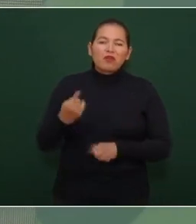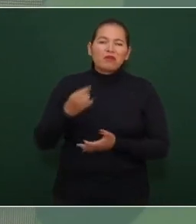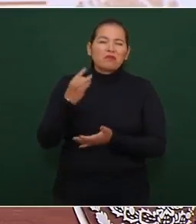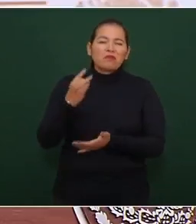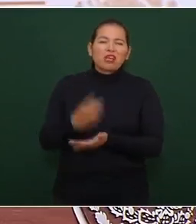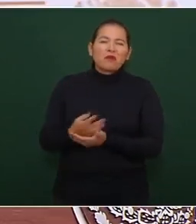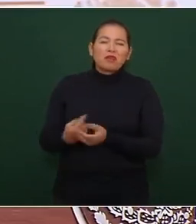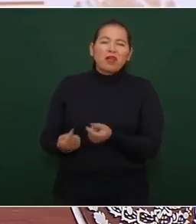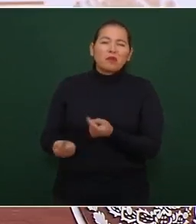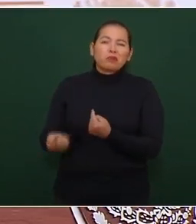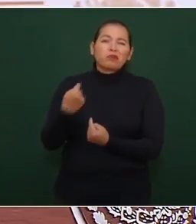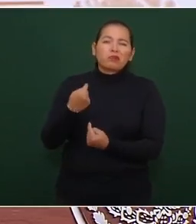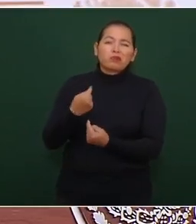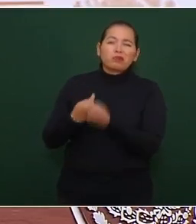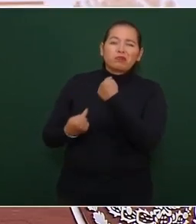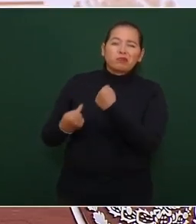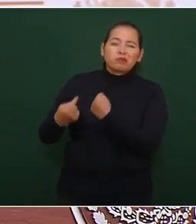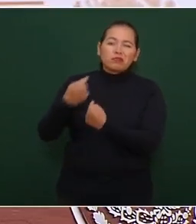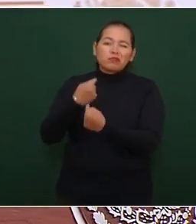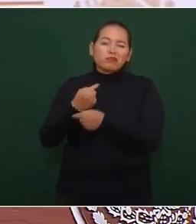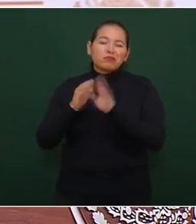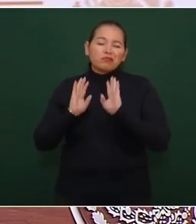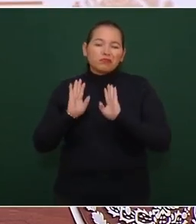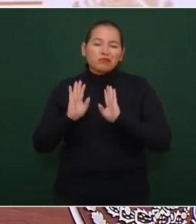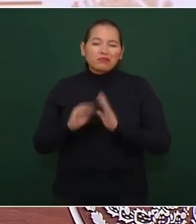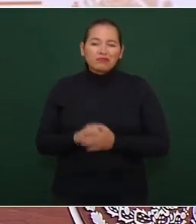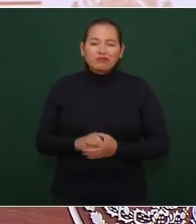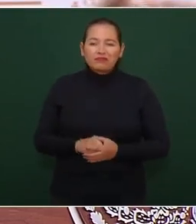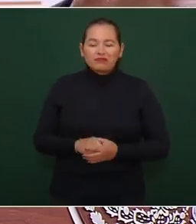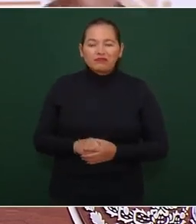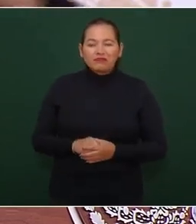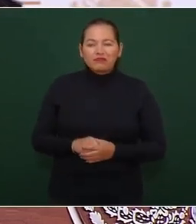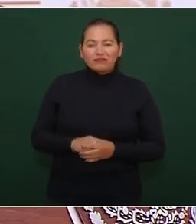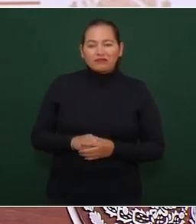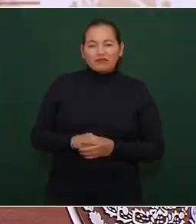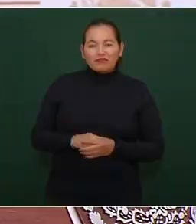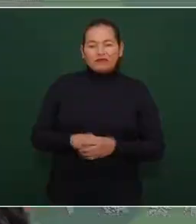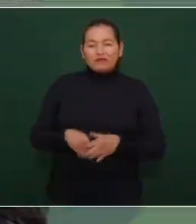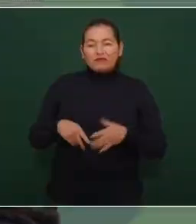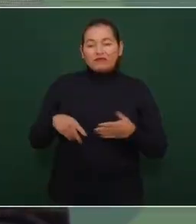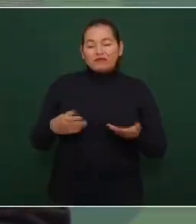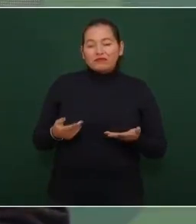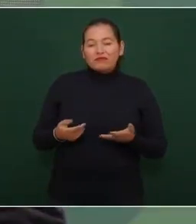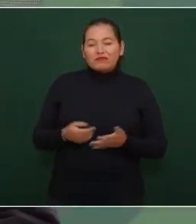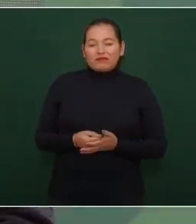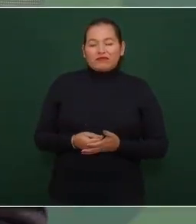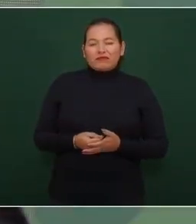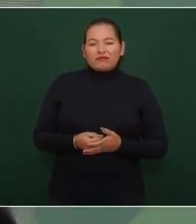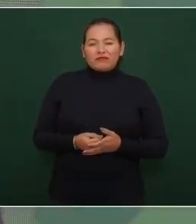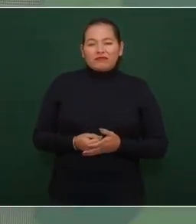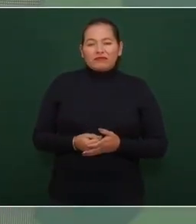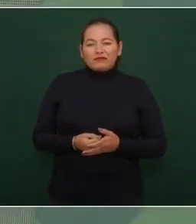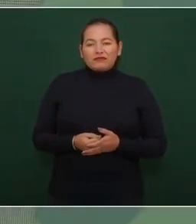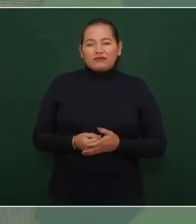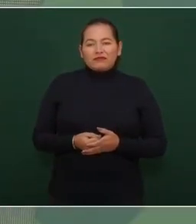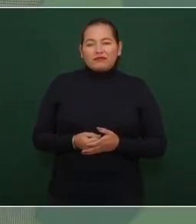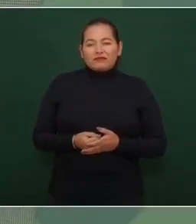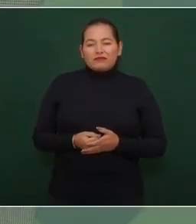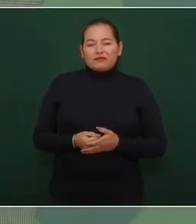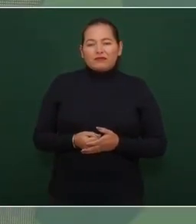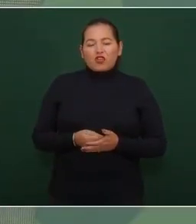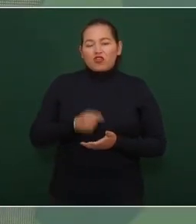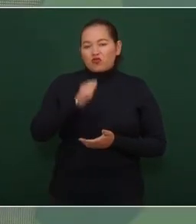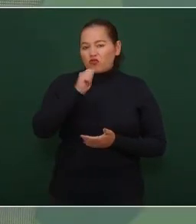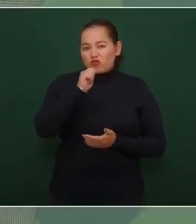y no ha optado por acciones